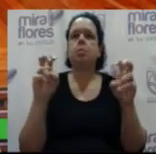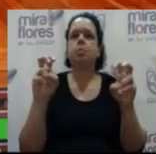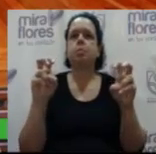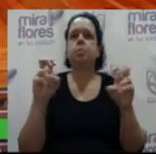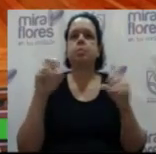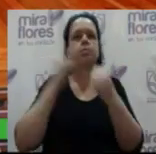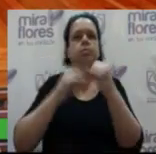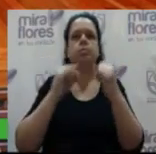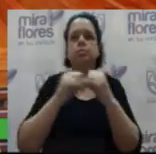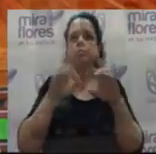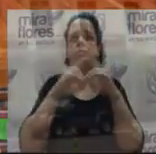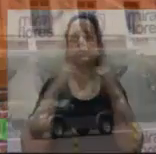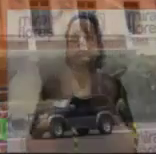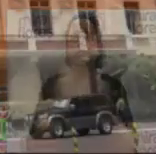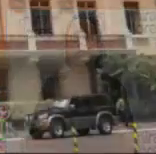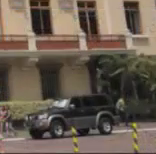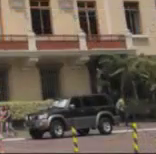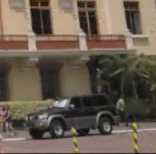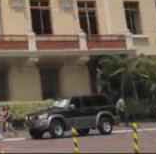habiendo votos habiendo tratan de